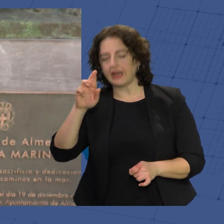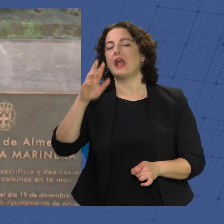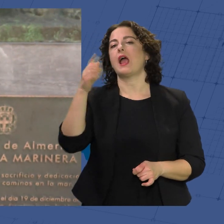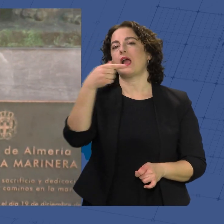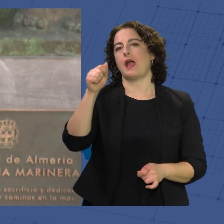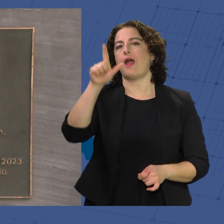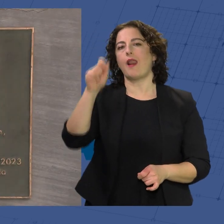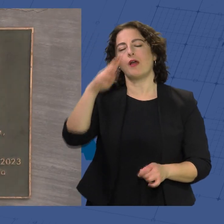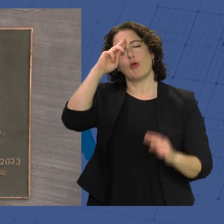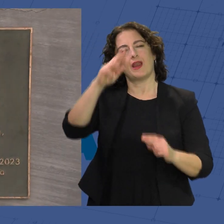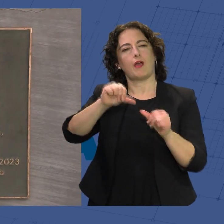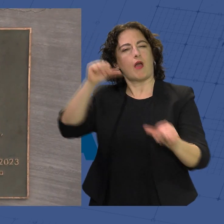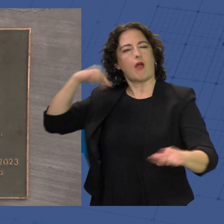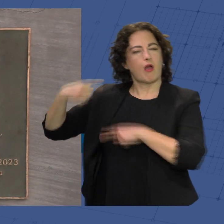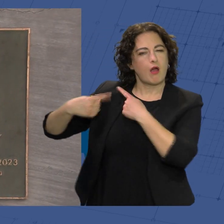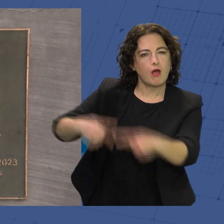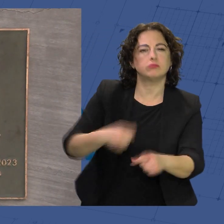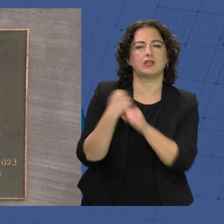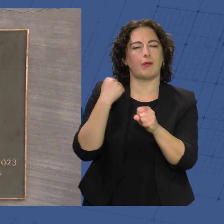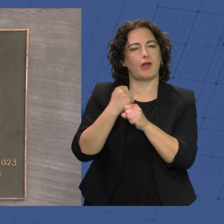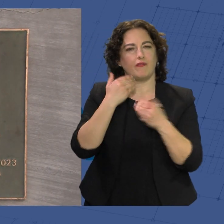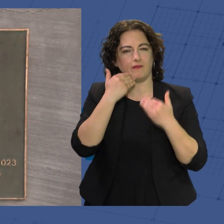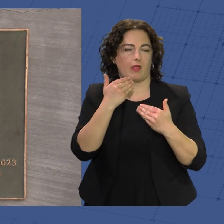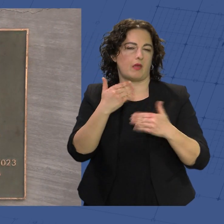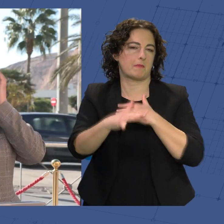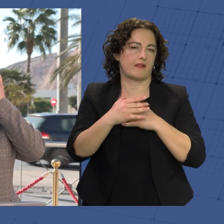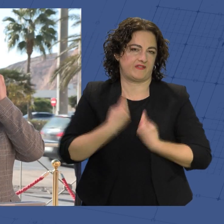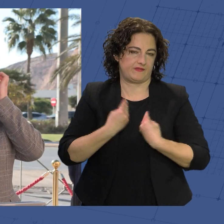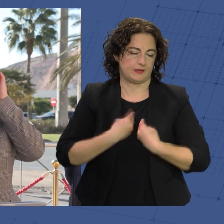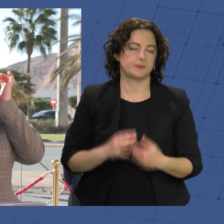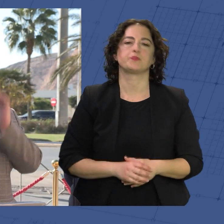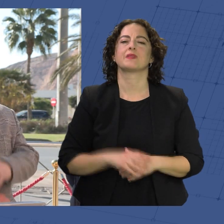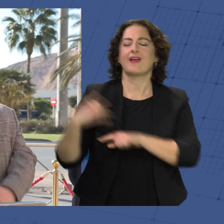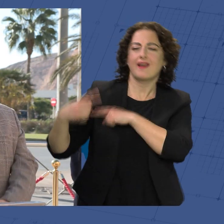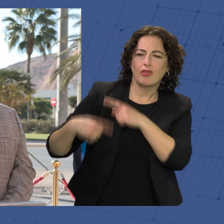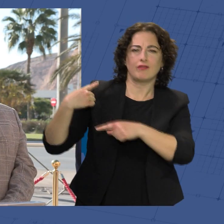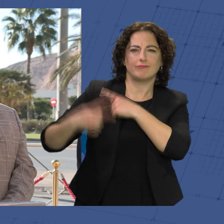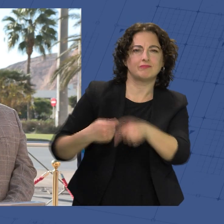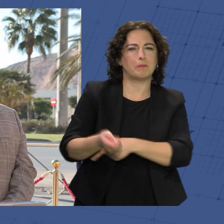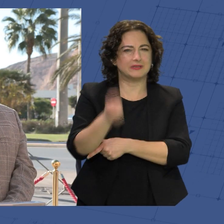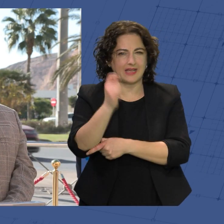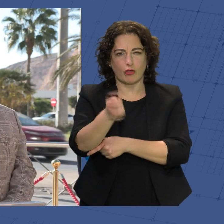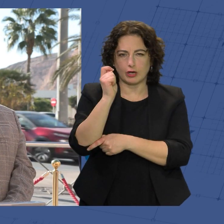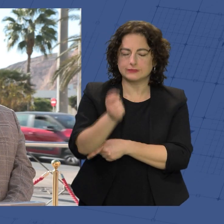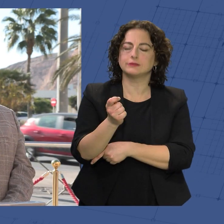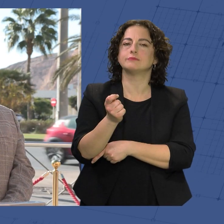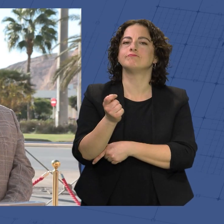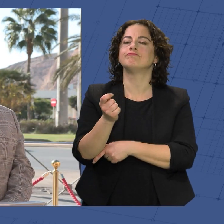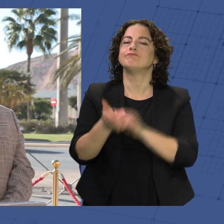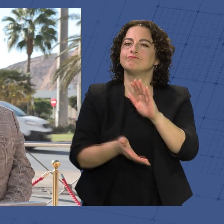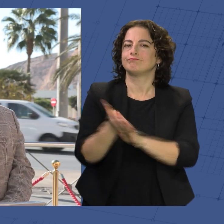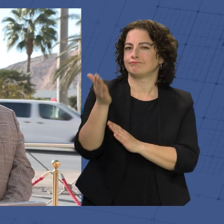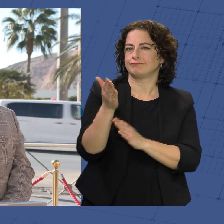generaciones de trabajadores que han vivido del mar. A generaciones y generaciones de pescadores que salían